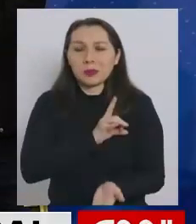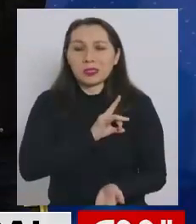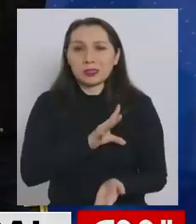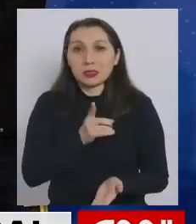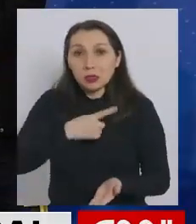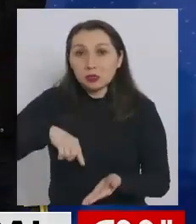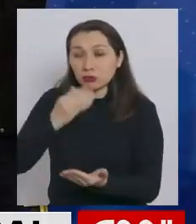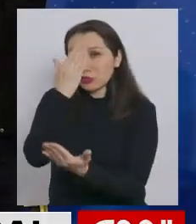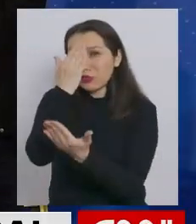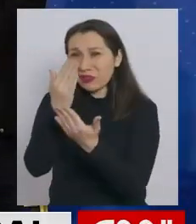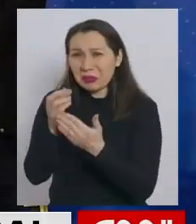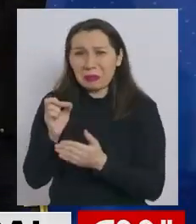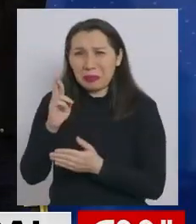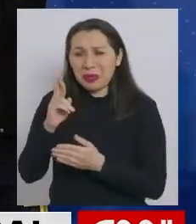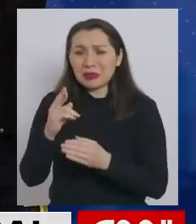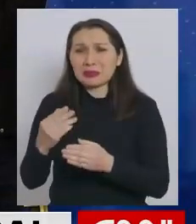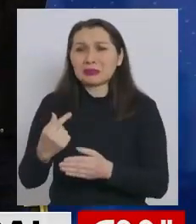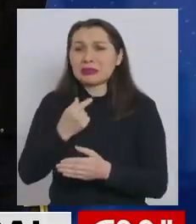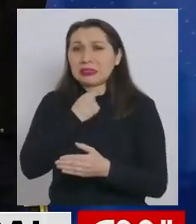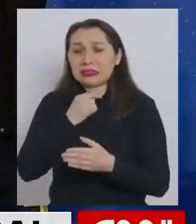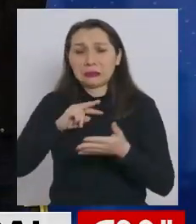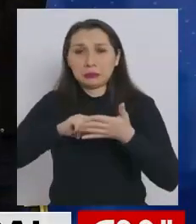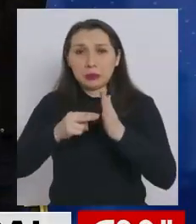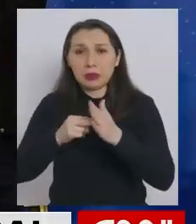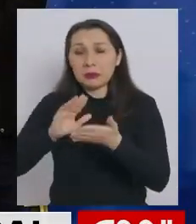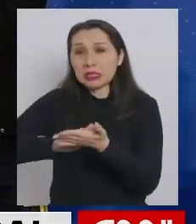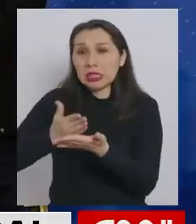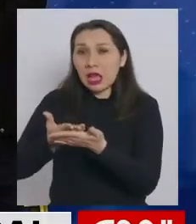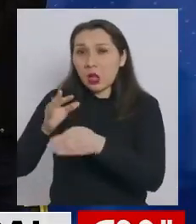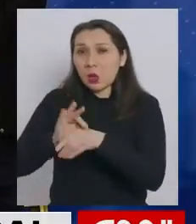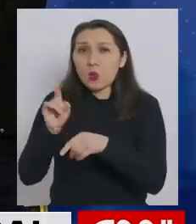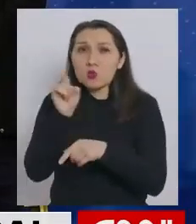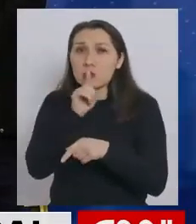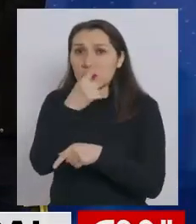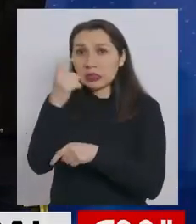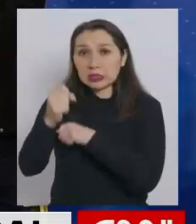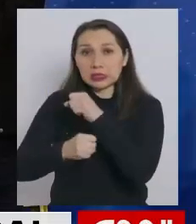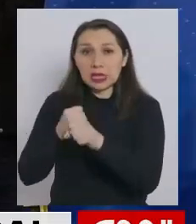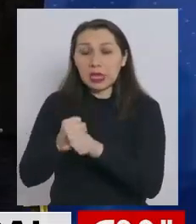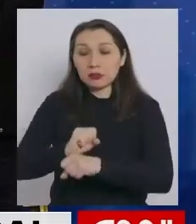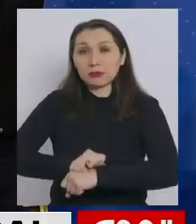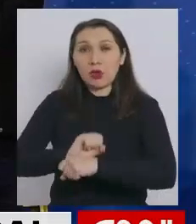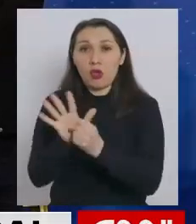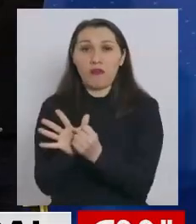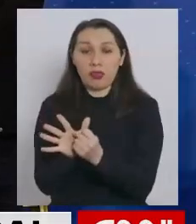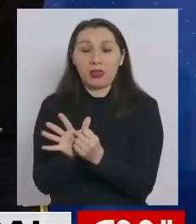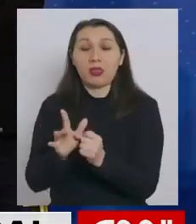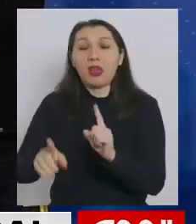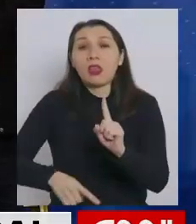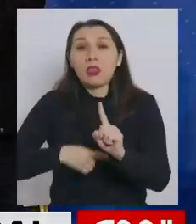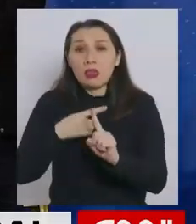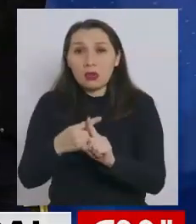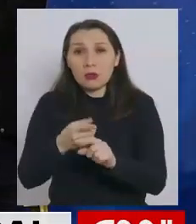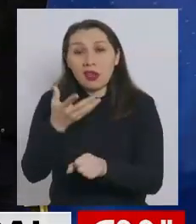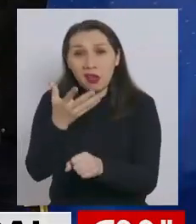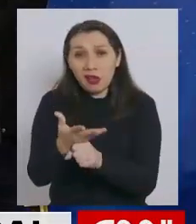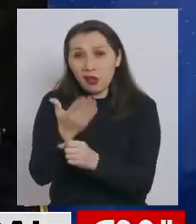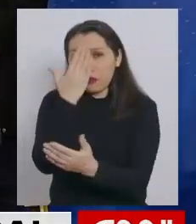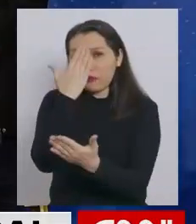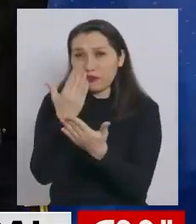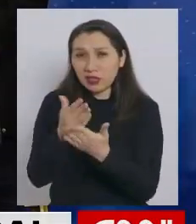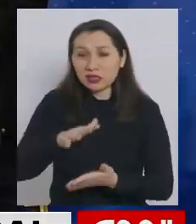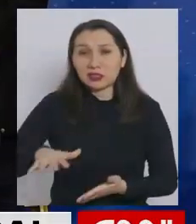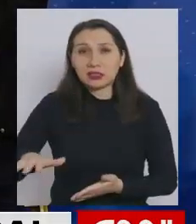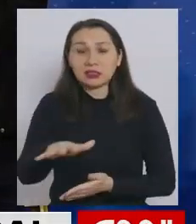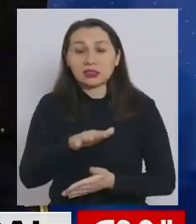Estamos enfrentando la peor crisis sanitaria de los últimos 100 años con el coronavirus. Y además hemos tenido que enfrentar